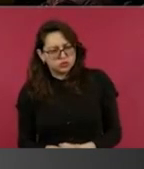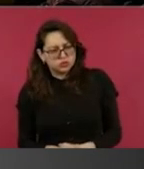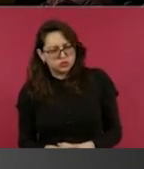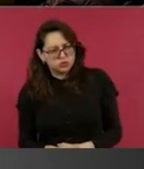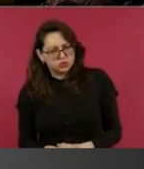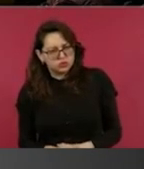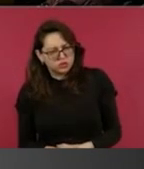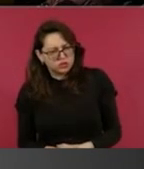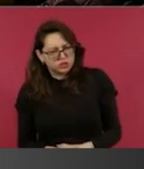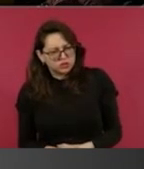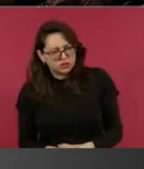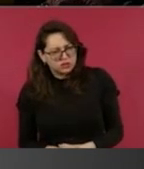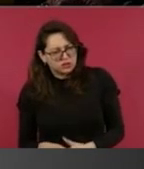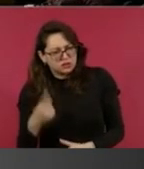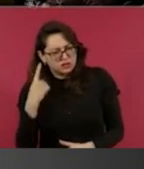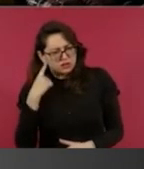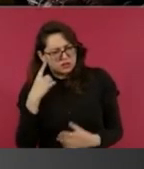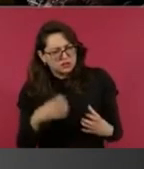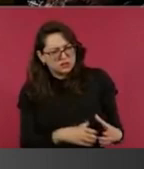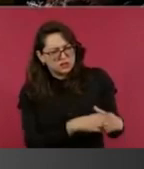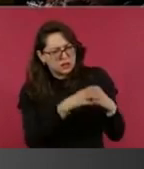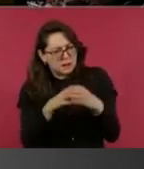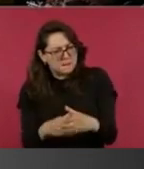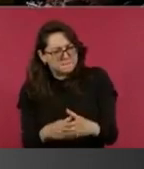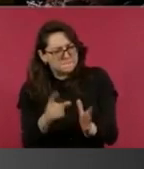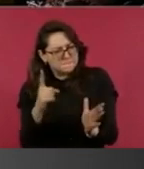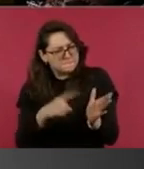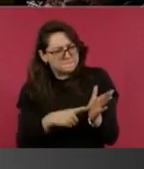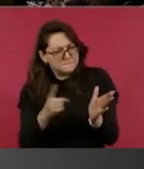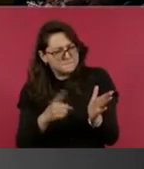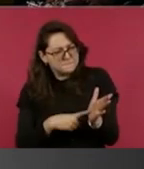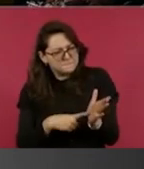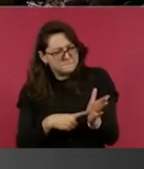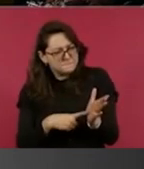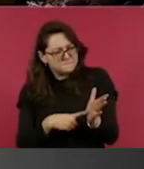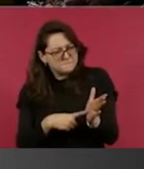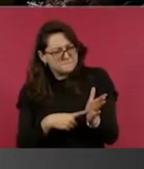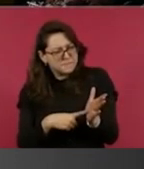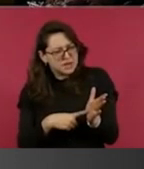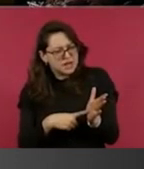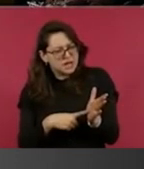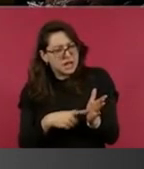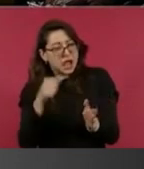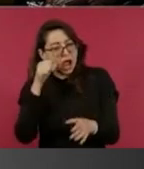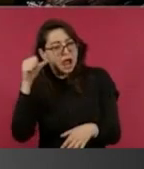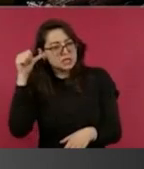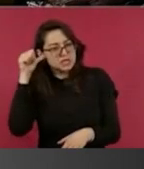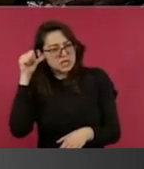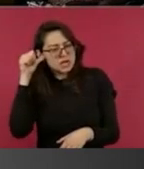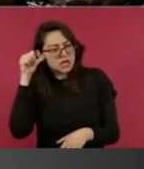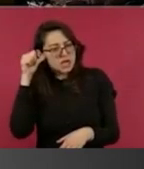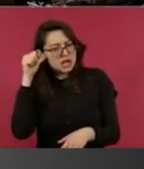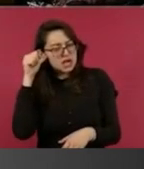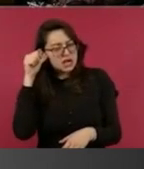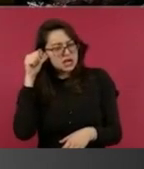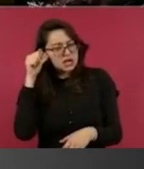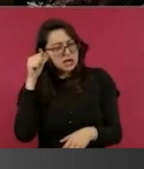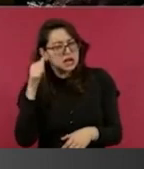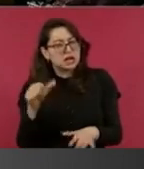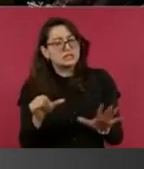Estamos con una primera brigada de mil servidores. ¿Mil? El día de ayer mil y el día de ayer llegaron